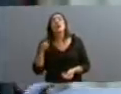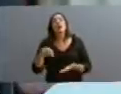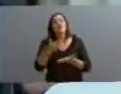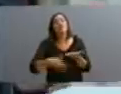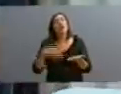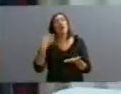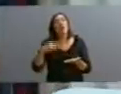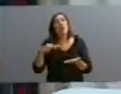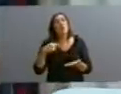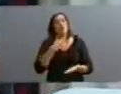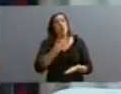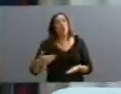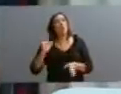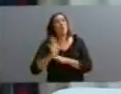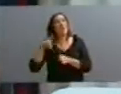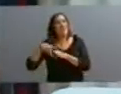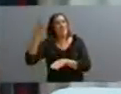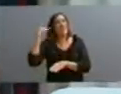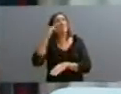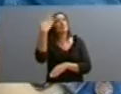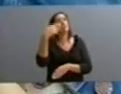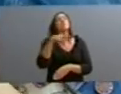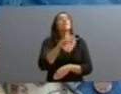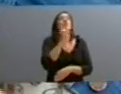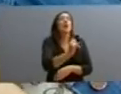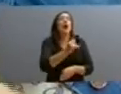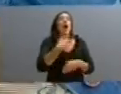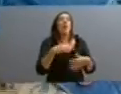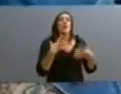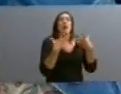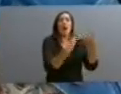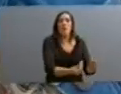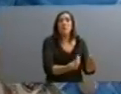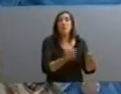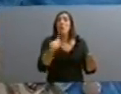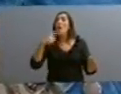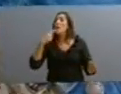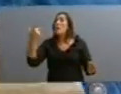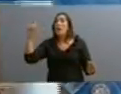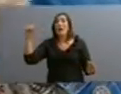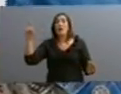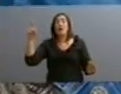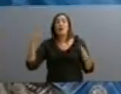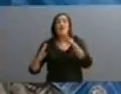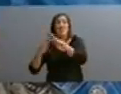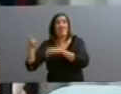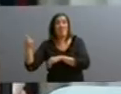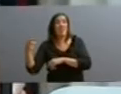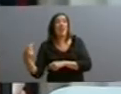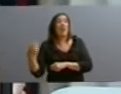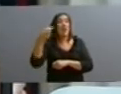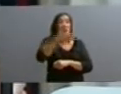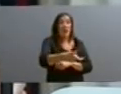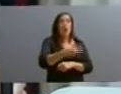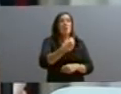merecen ser apoyadas. Obtendrán el beneficio del seguro de cambio que implica que cuando el Banco Central les entregue las divisas para atender esas